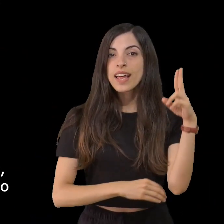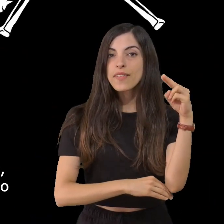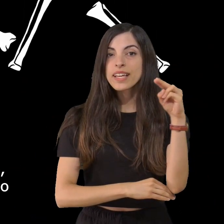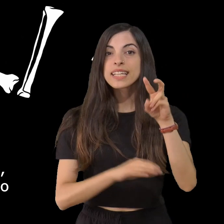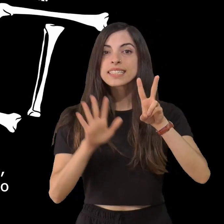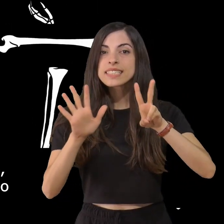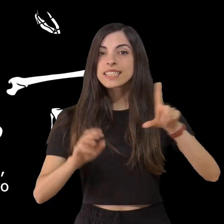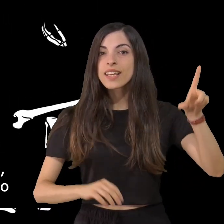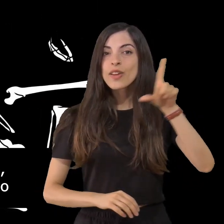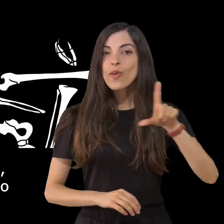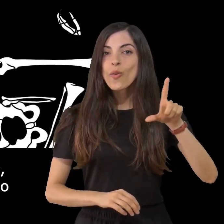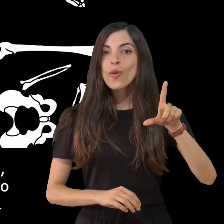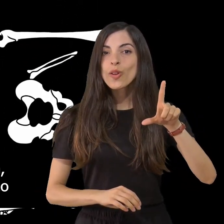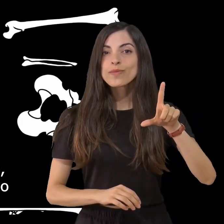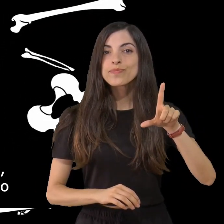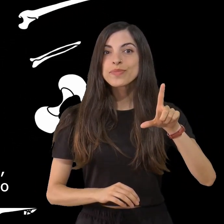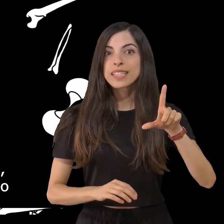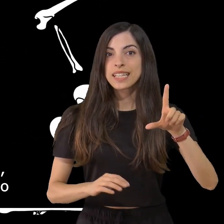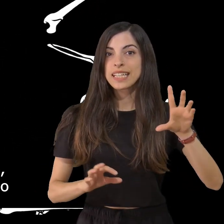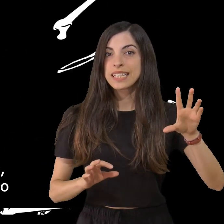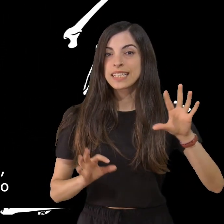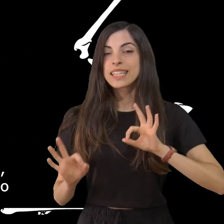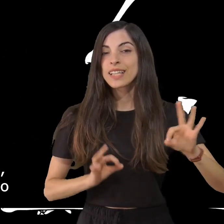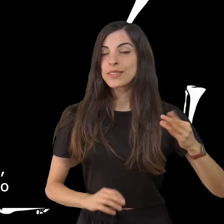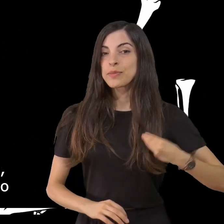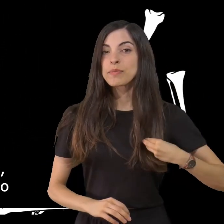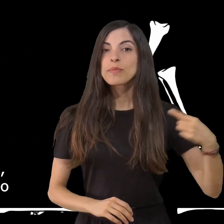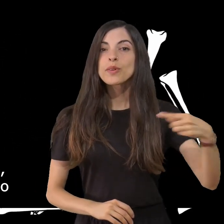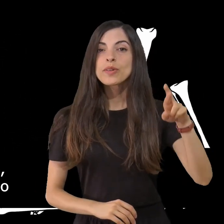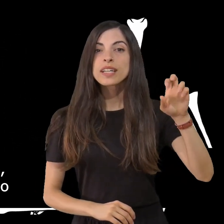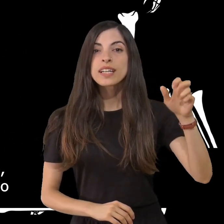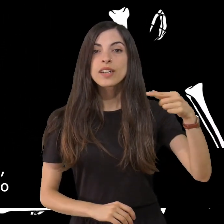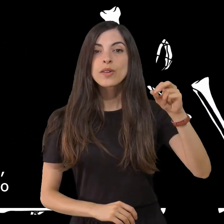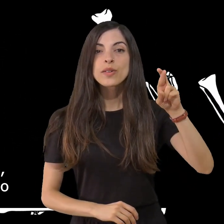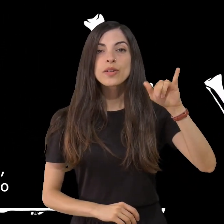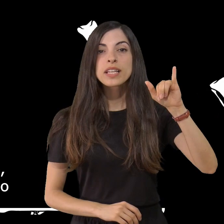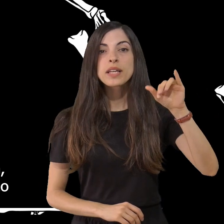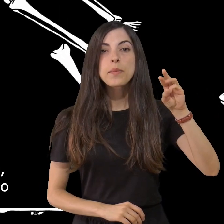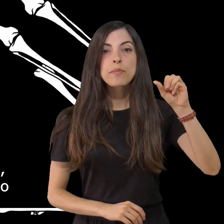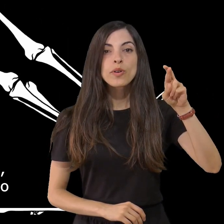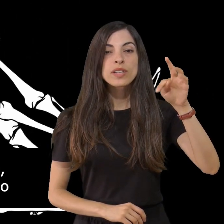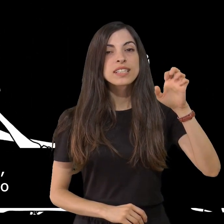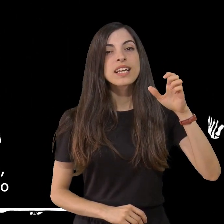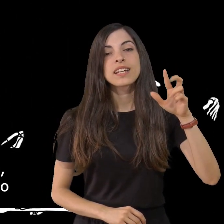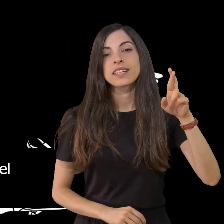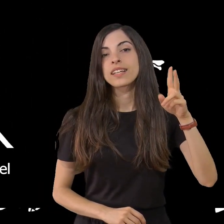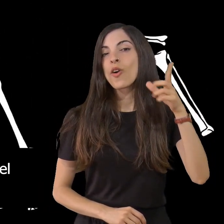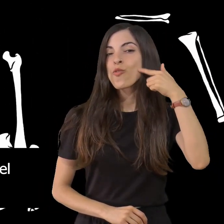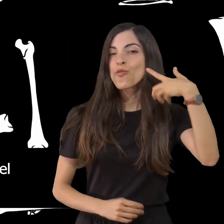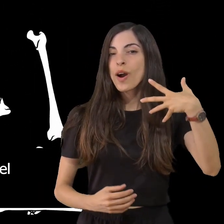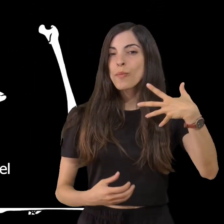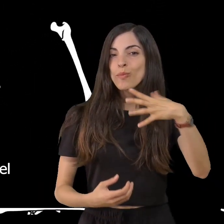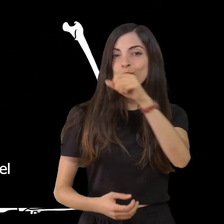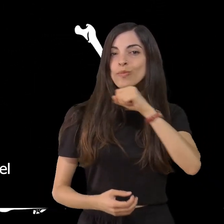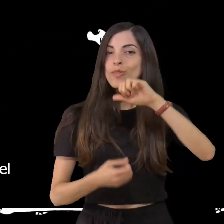El viernes 7 de julio llegará al Teatro de la Serquía Gregory Porter, un aclamado cantante norteamericano que